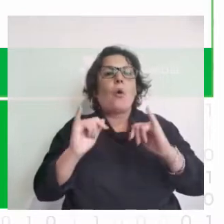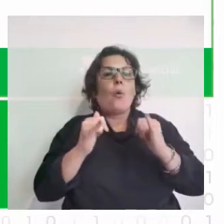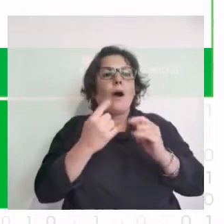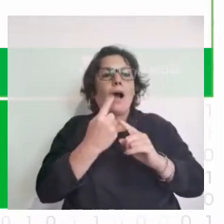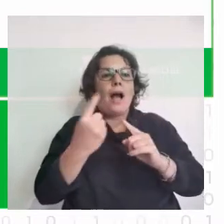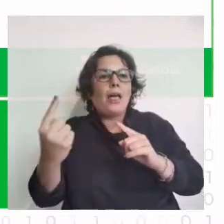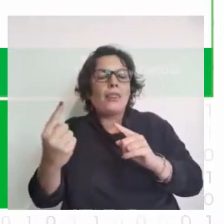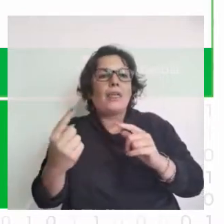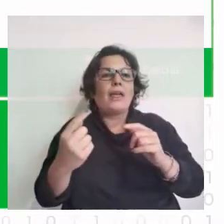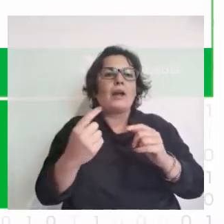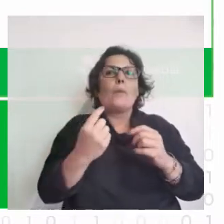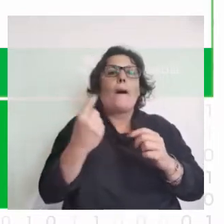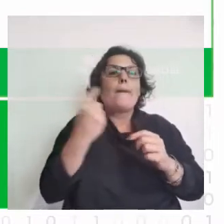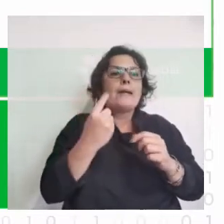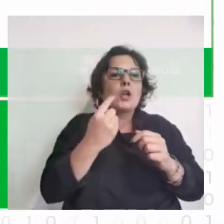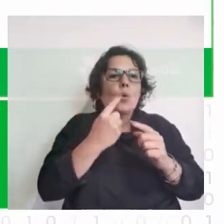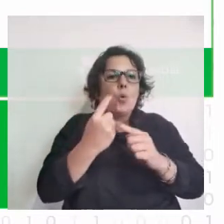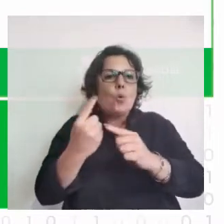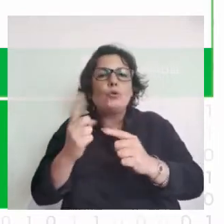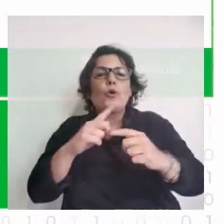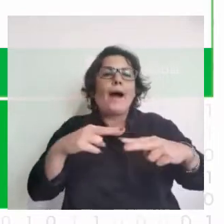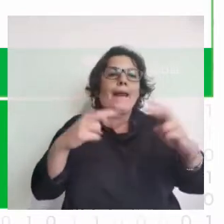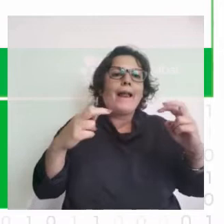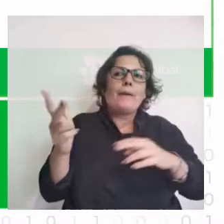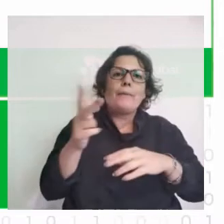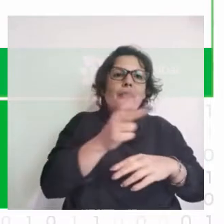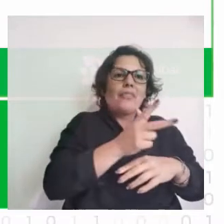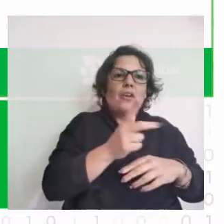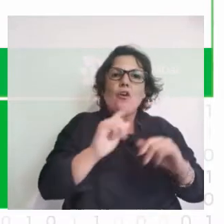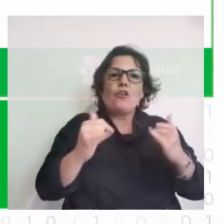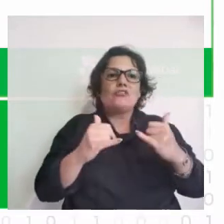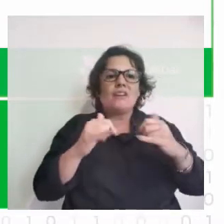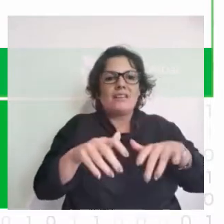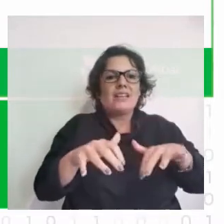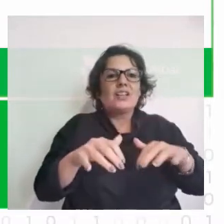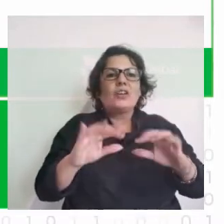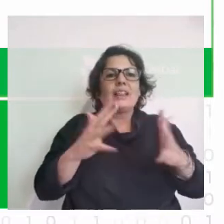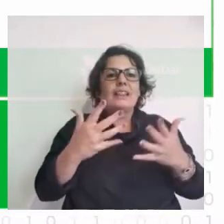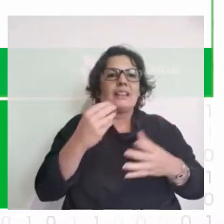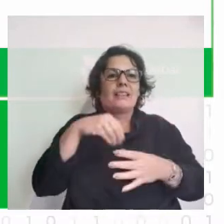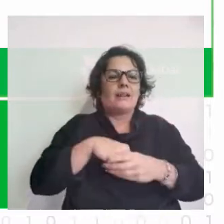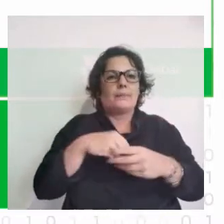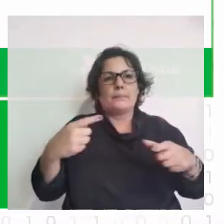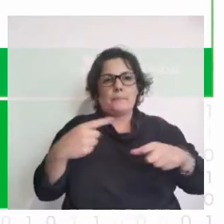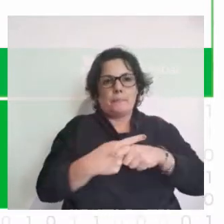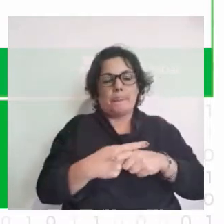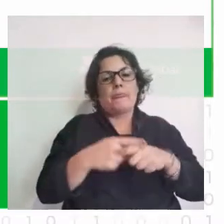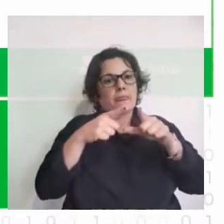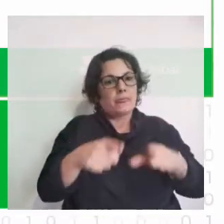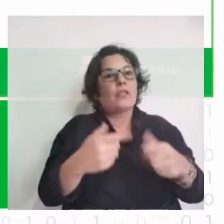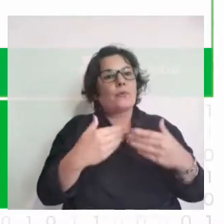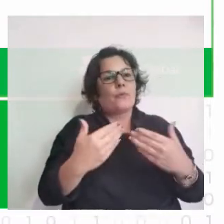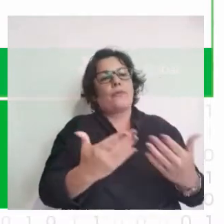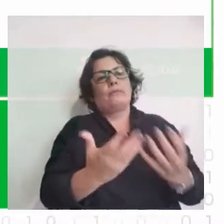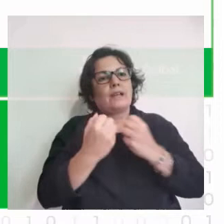el minuto a minuto. Entonces, en vez de tener que hacer análisis de video, tenemos escrito lo que pasa en el partido. Y de eso podemos sacar exactamente,